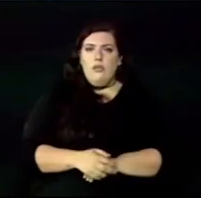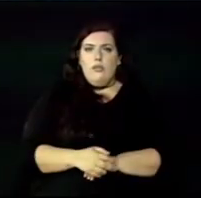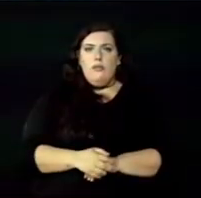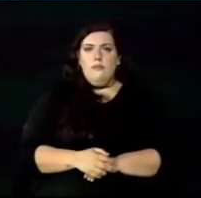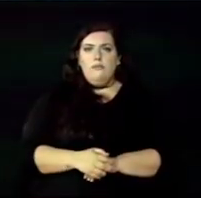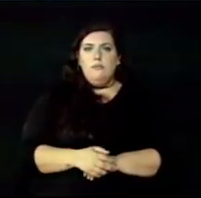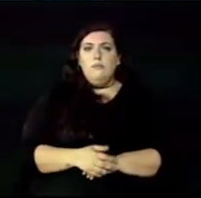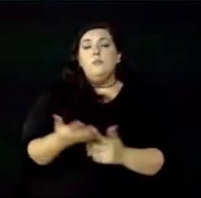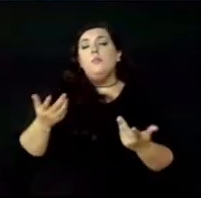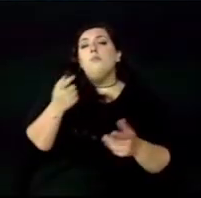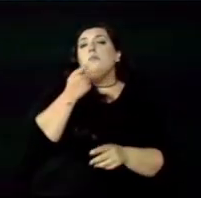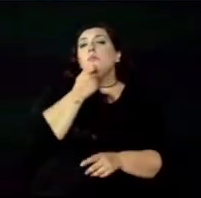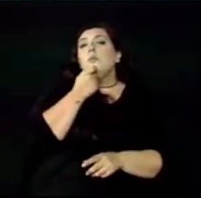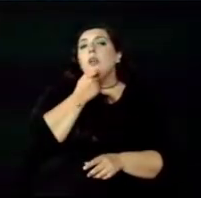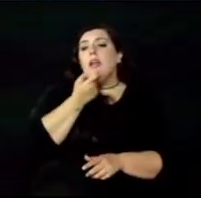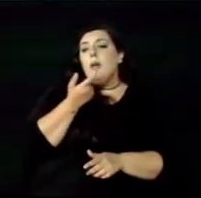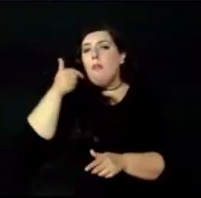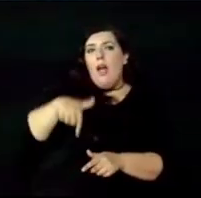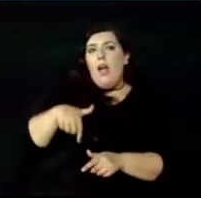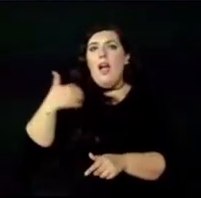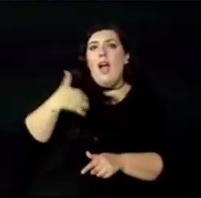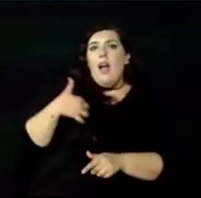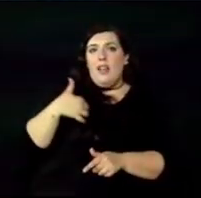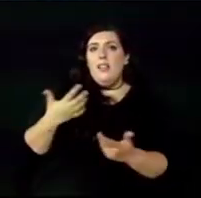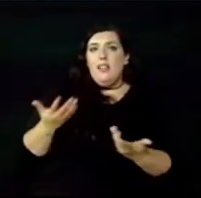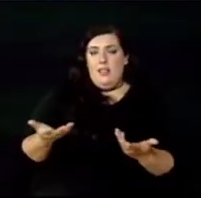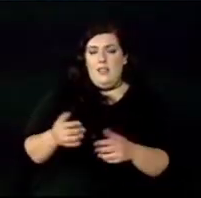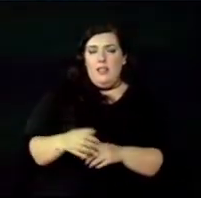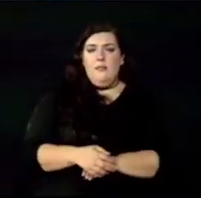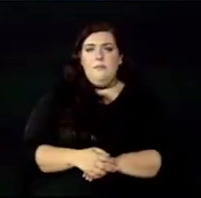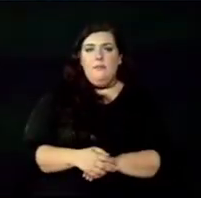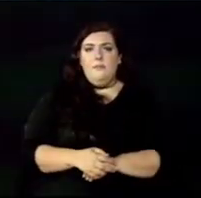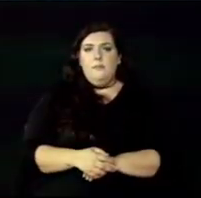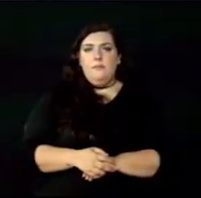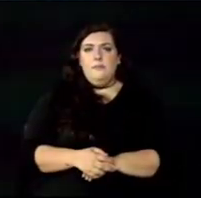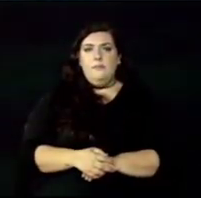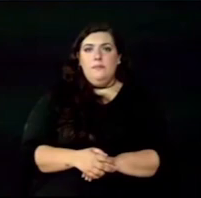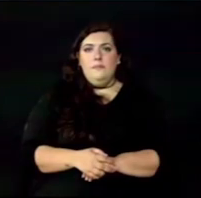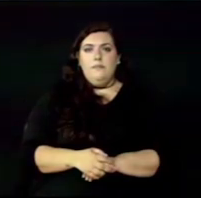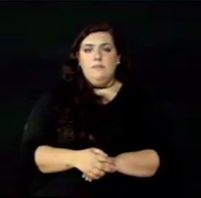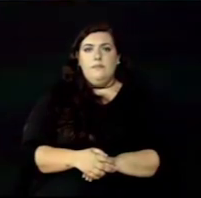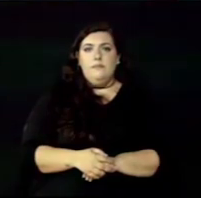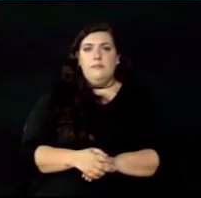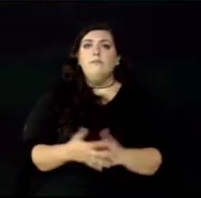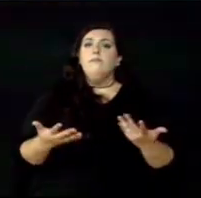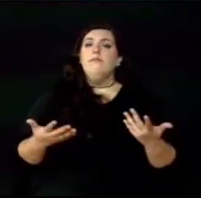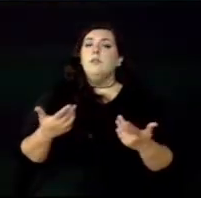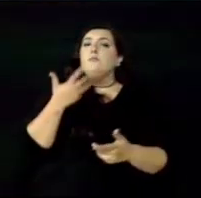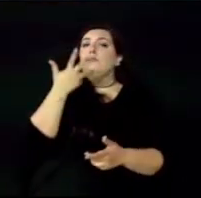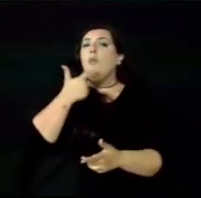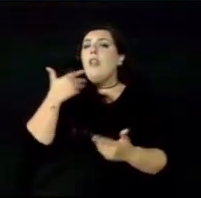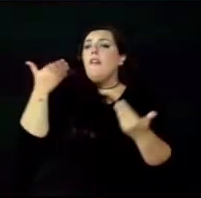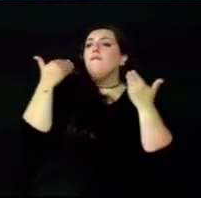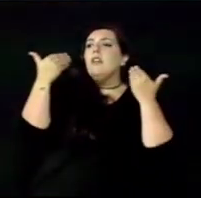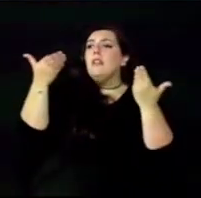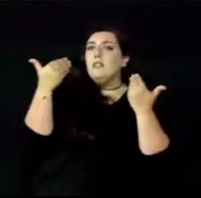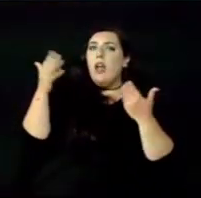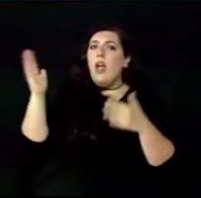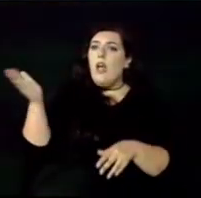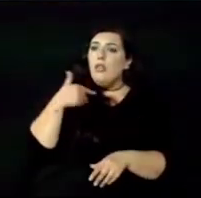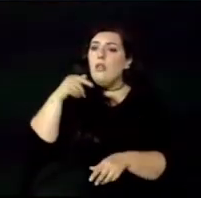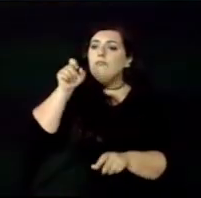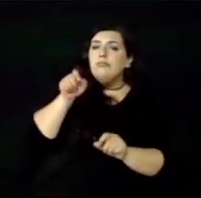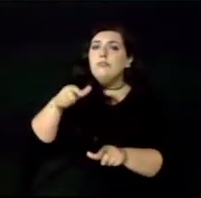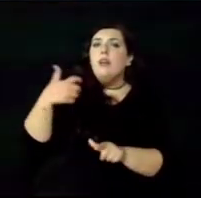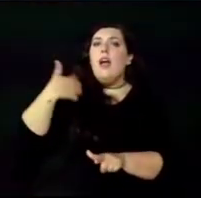Urge romper el silencio estadístico, visibilizar la gestión monetaria de los cuidados que enfrentan las mujeres, así como